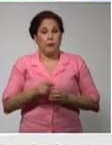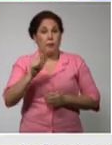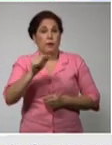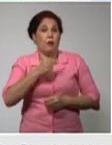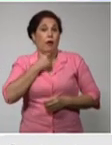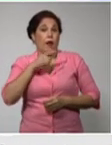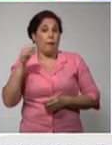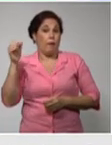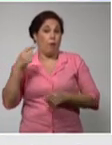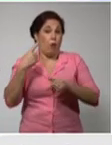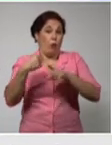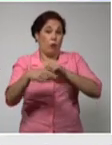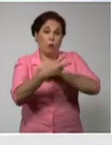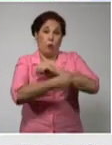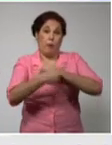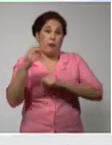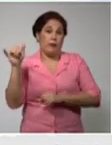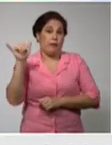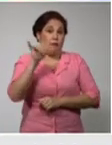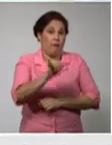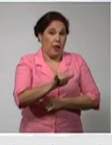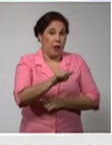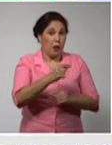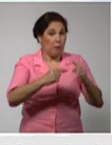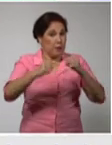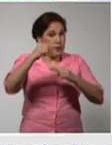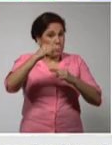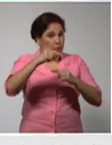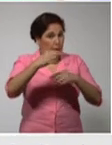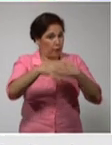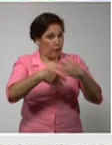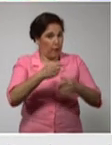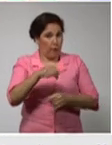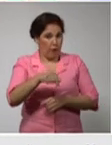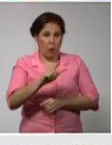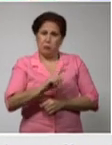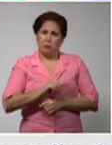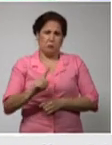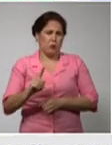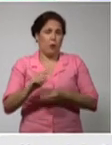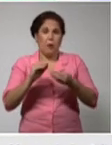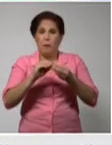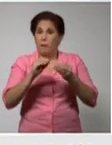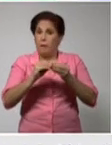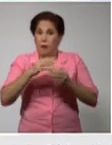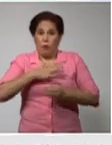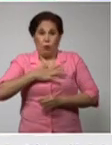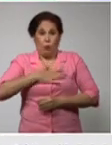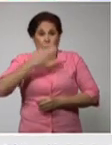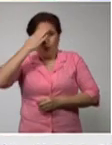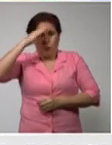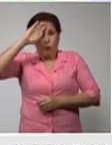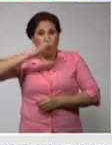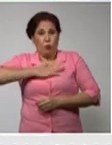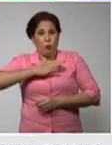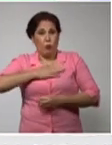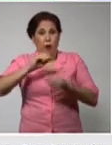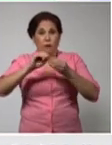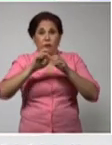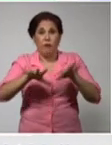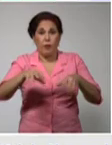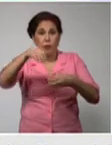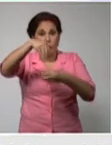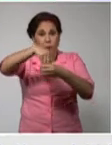dejó de constituir el principal problema que lo fue la transmisión es muy autóctona la transmisión es muy autóctona y además